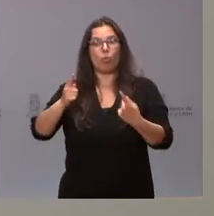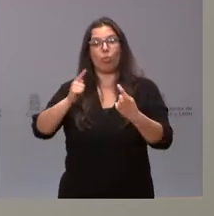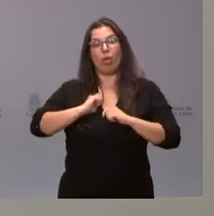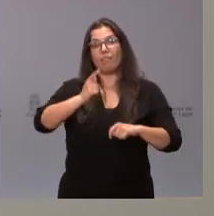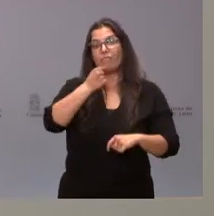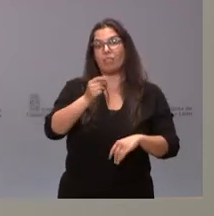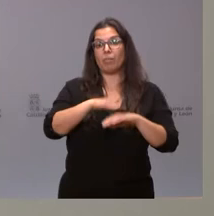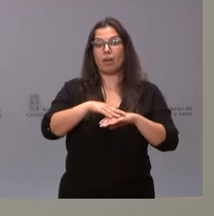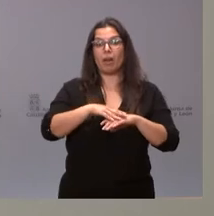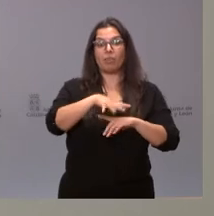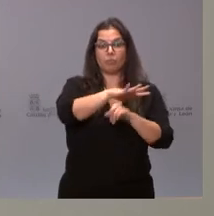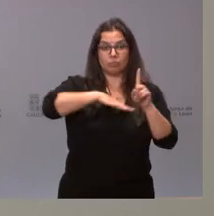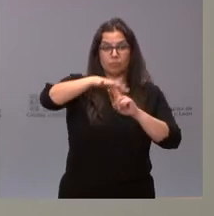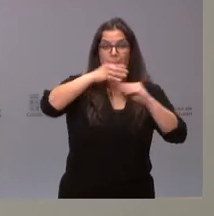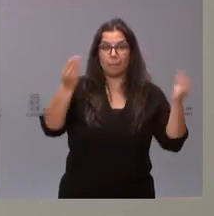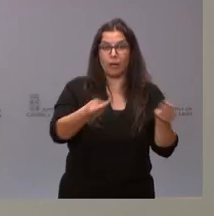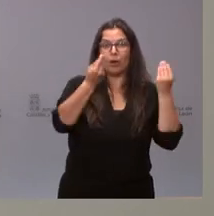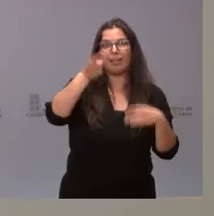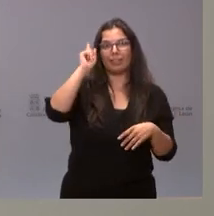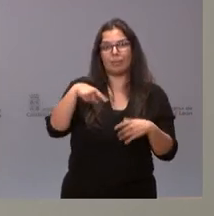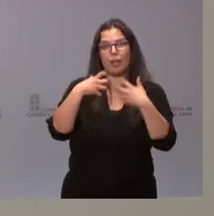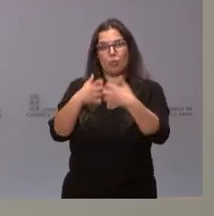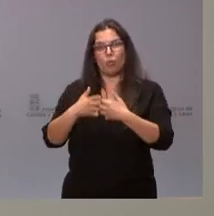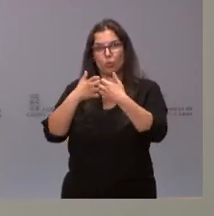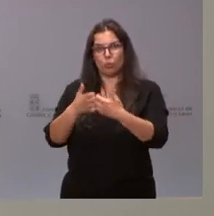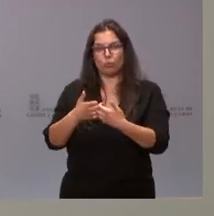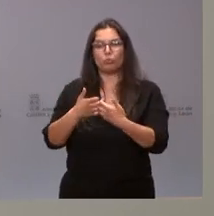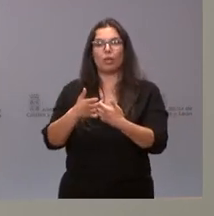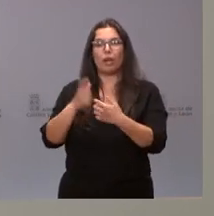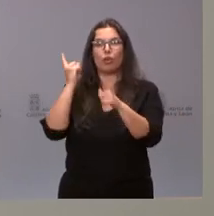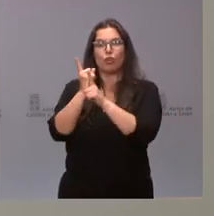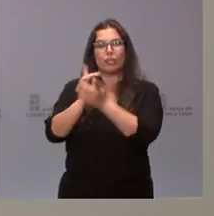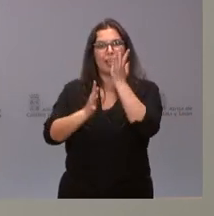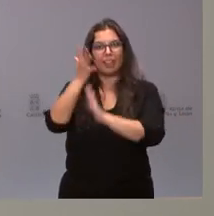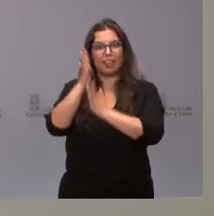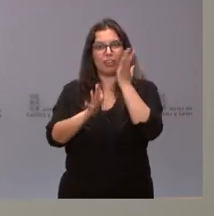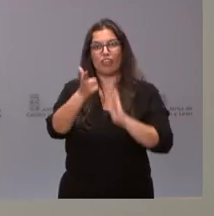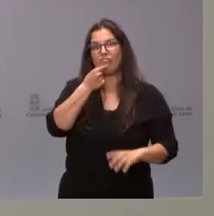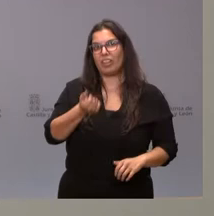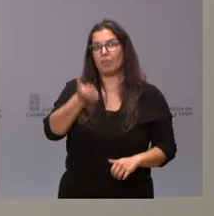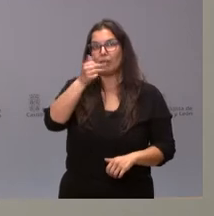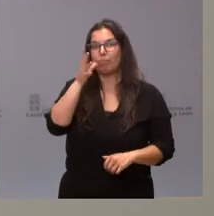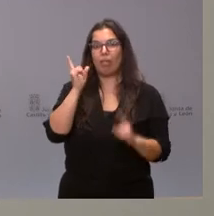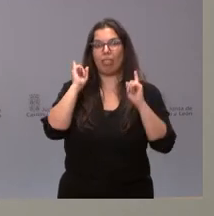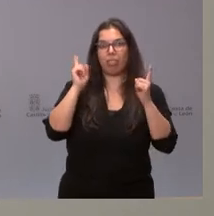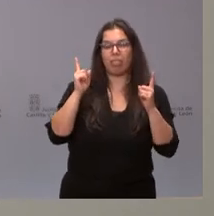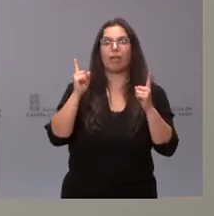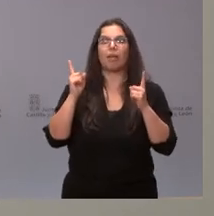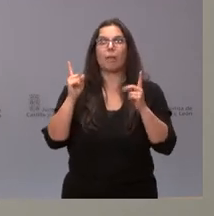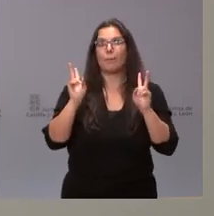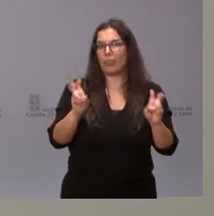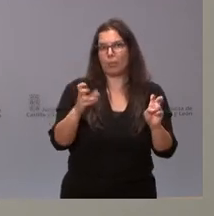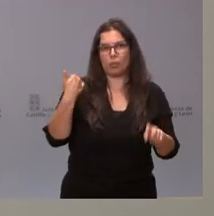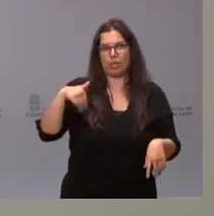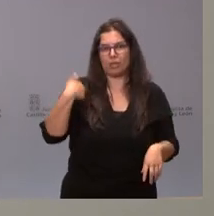solamente mejorar las condiciones de los mismos, sino luchar más eficazmente contra los incendios al prevenir el tratamiento desde el principio.